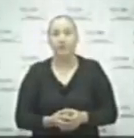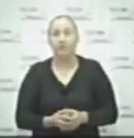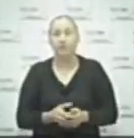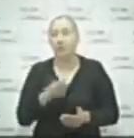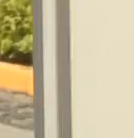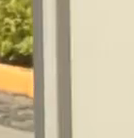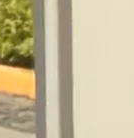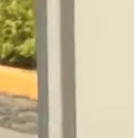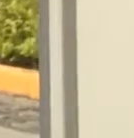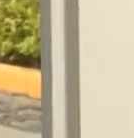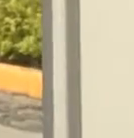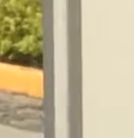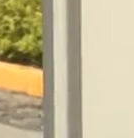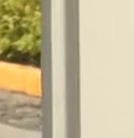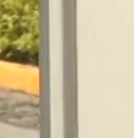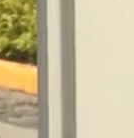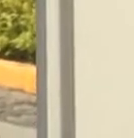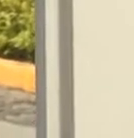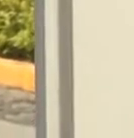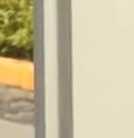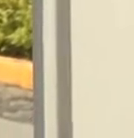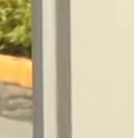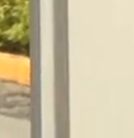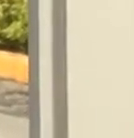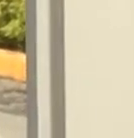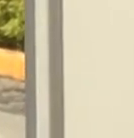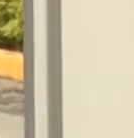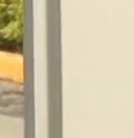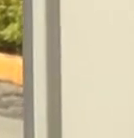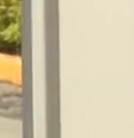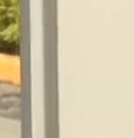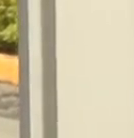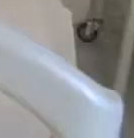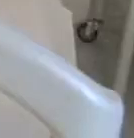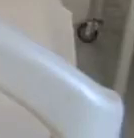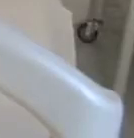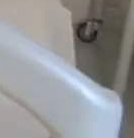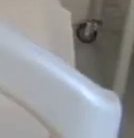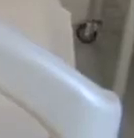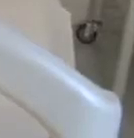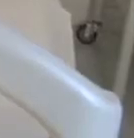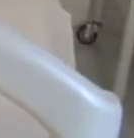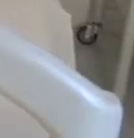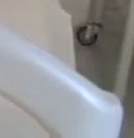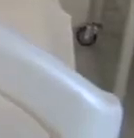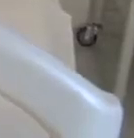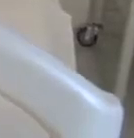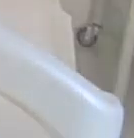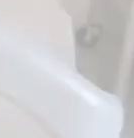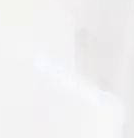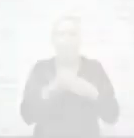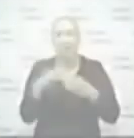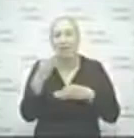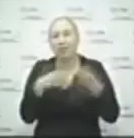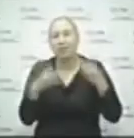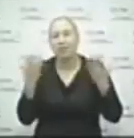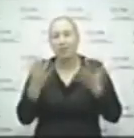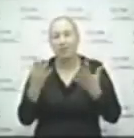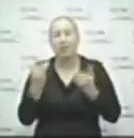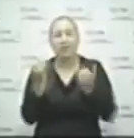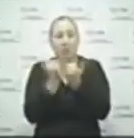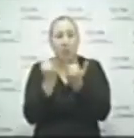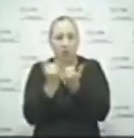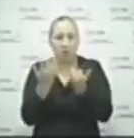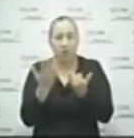casos, hospitalizaciones y decesos, es preocupante. El nuevo escenario es real y muy grave. En un